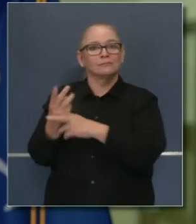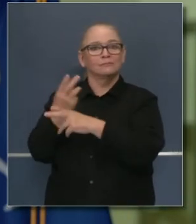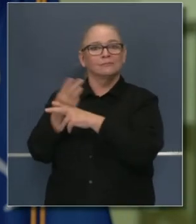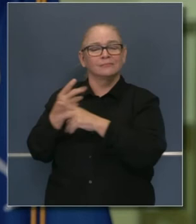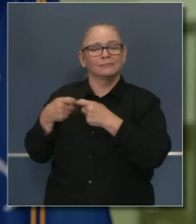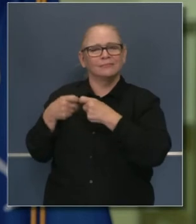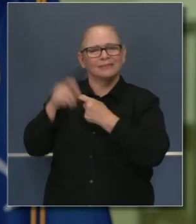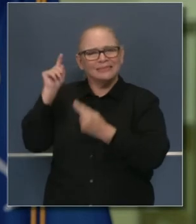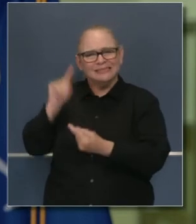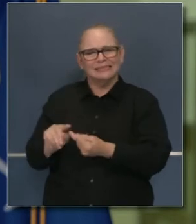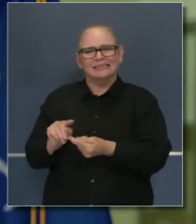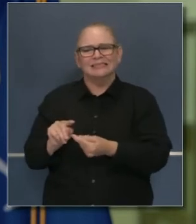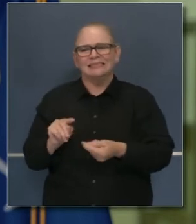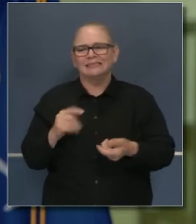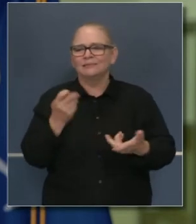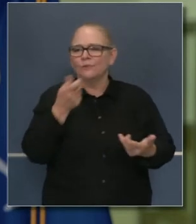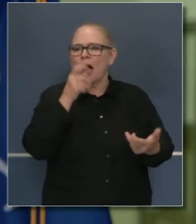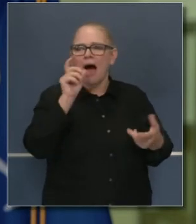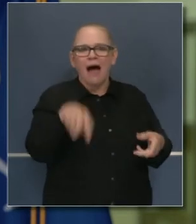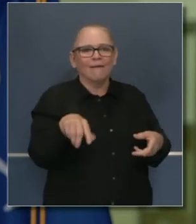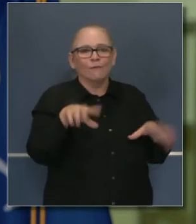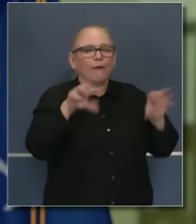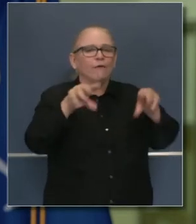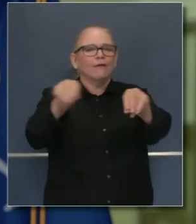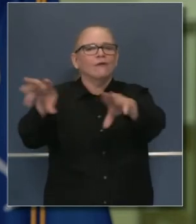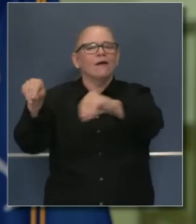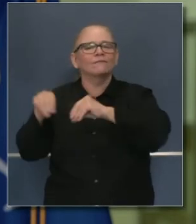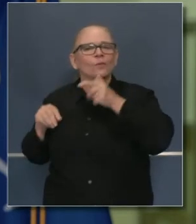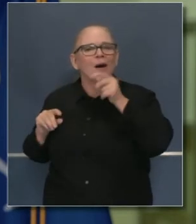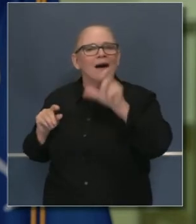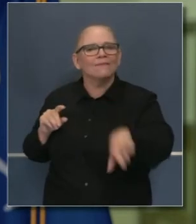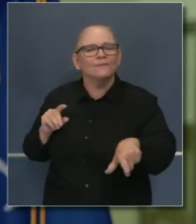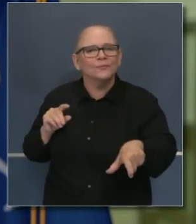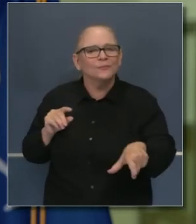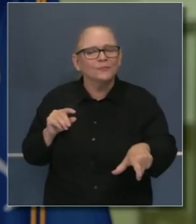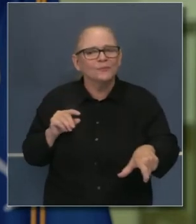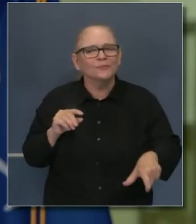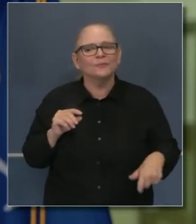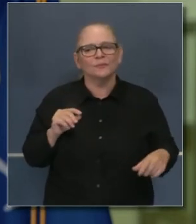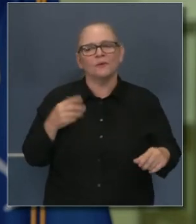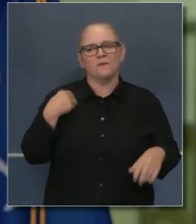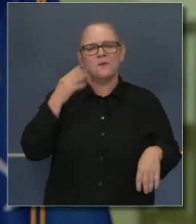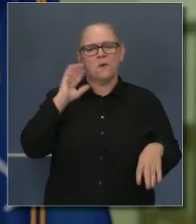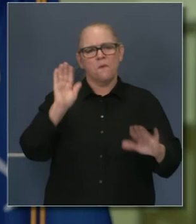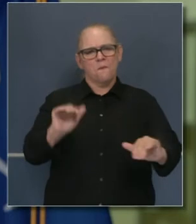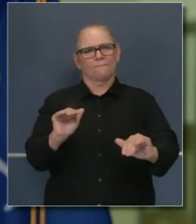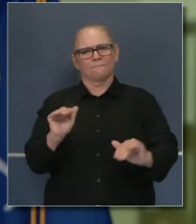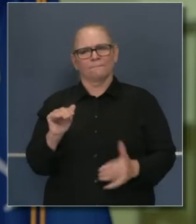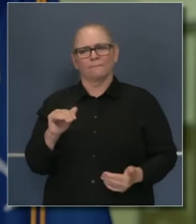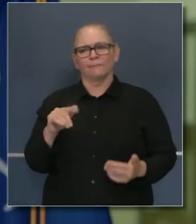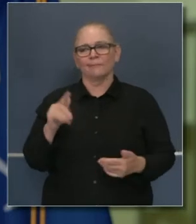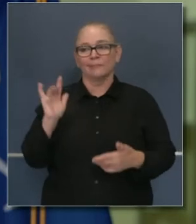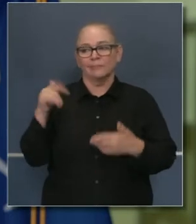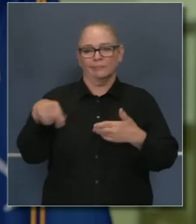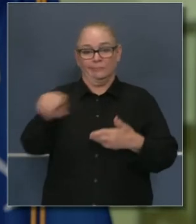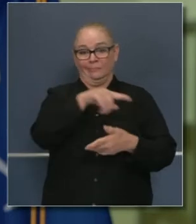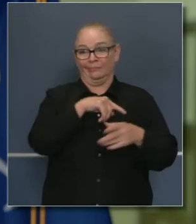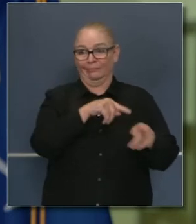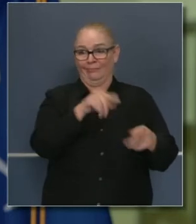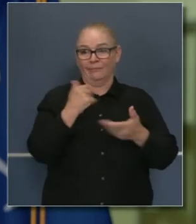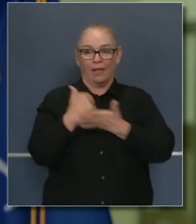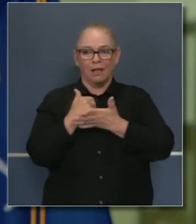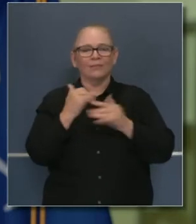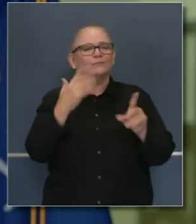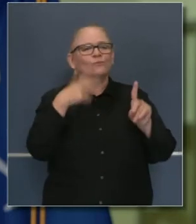con esta flexibilidad necesaria y vamos a correlacionar eso con los pedidos de IMAC